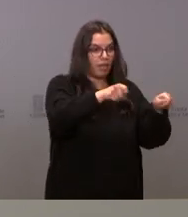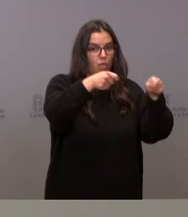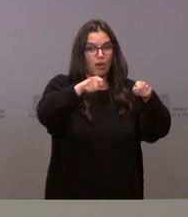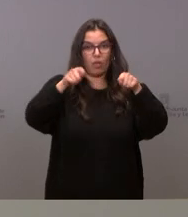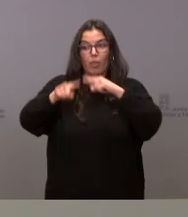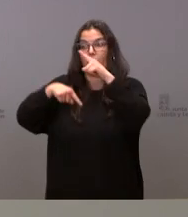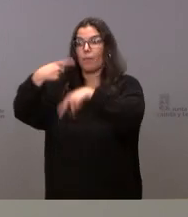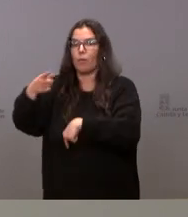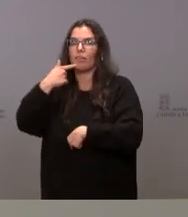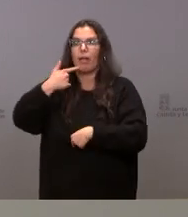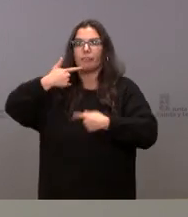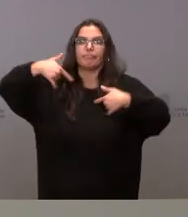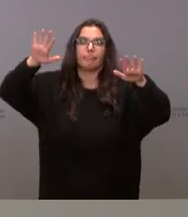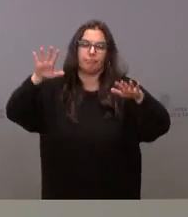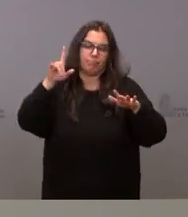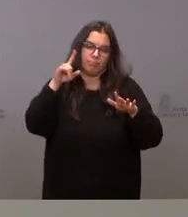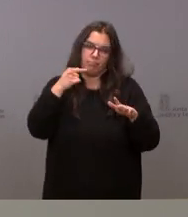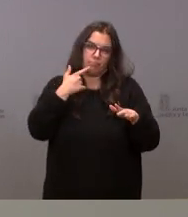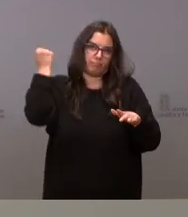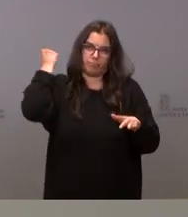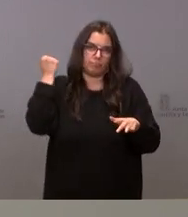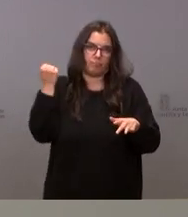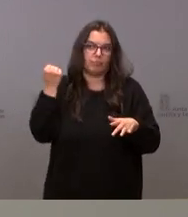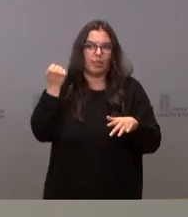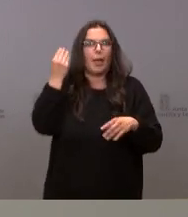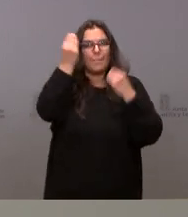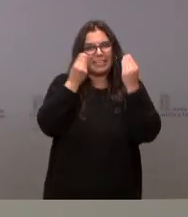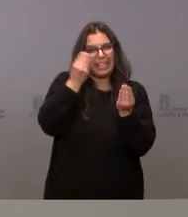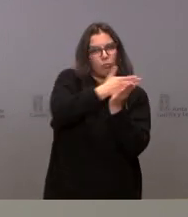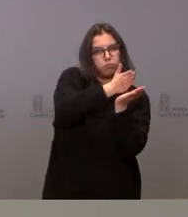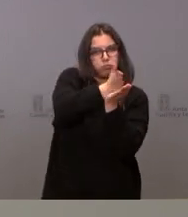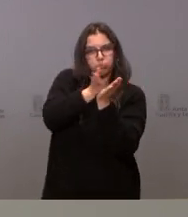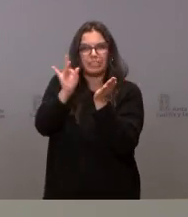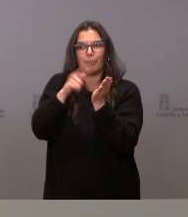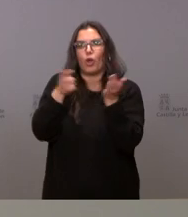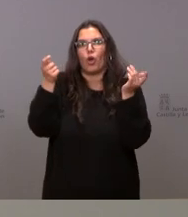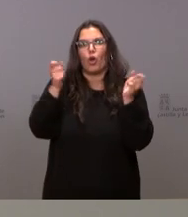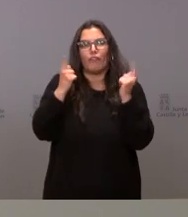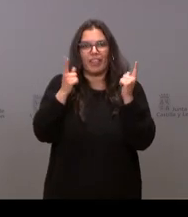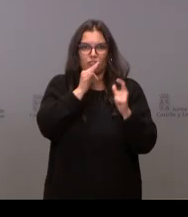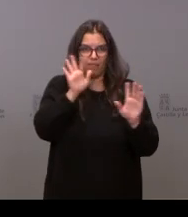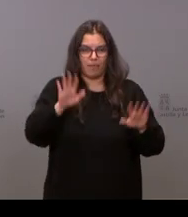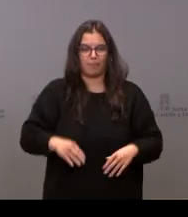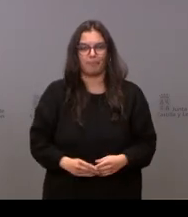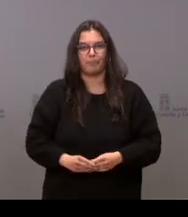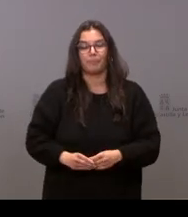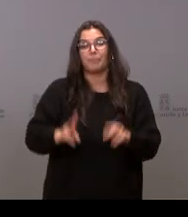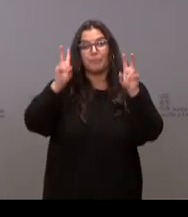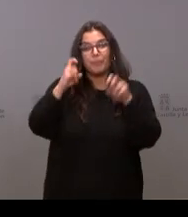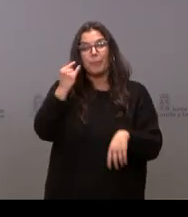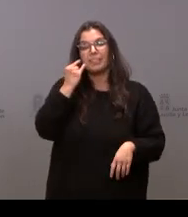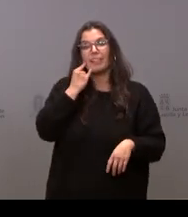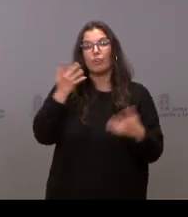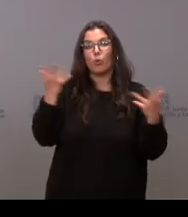aventurar posibles soluciones que aunque las tenemos encima de la mesa todavía están sin cerrar Sí y sobre el teléfono de